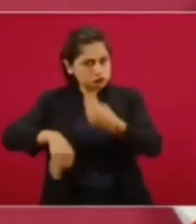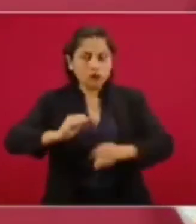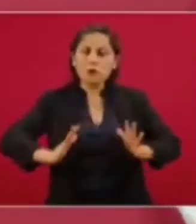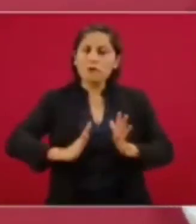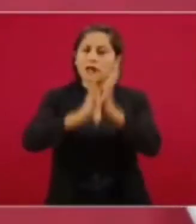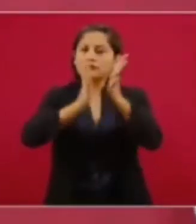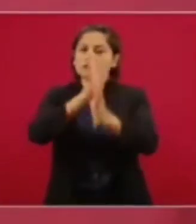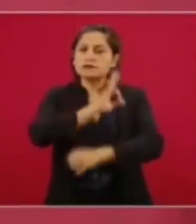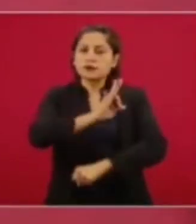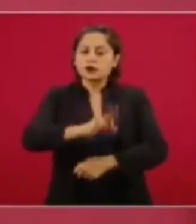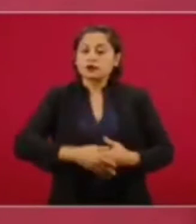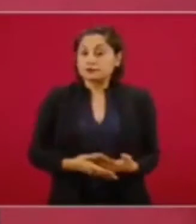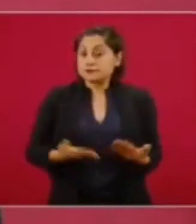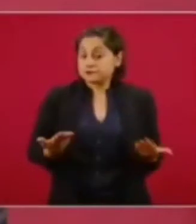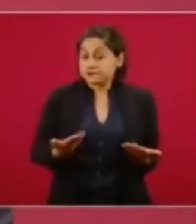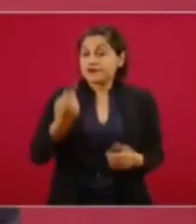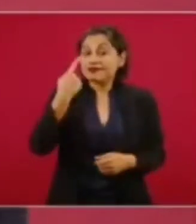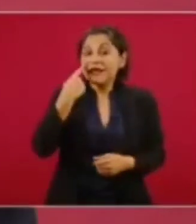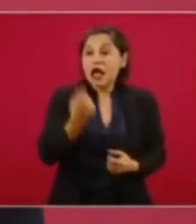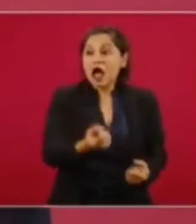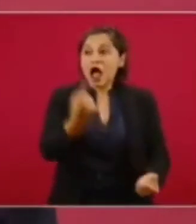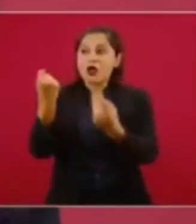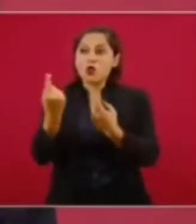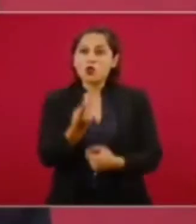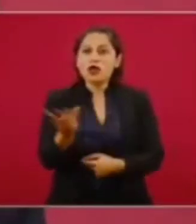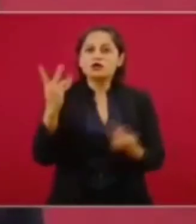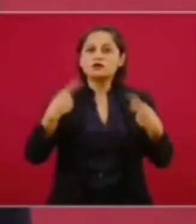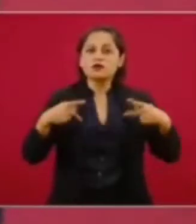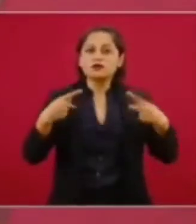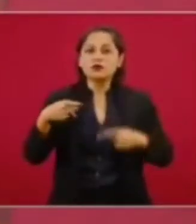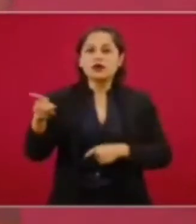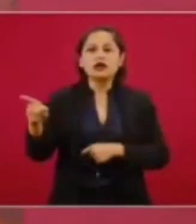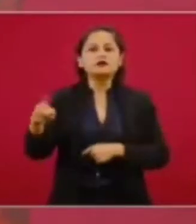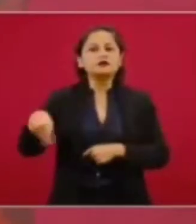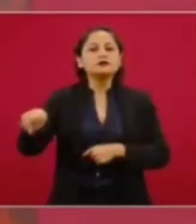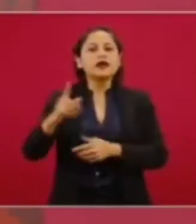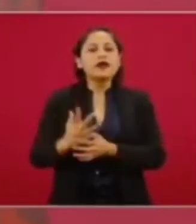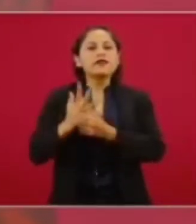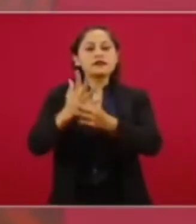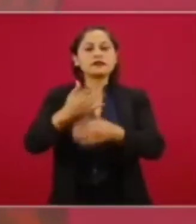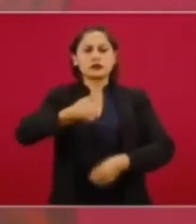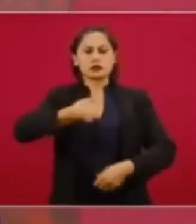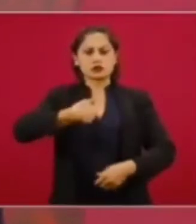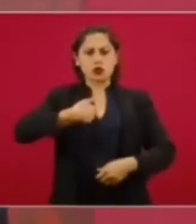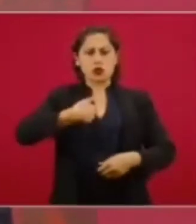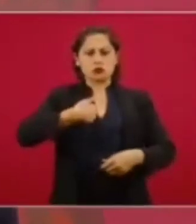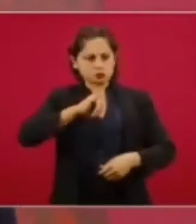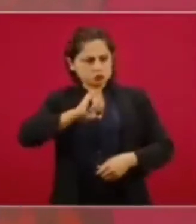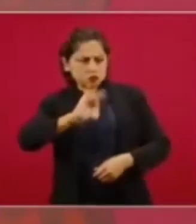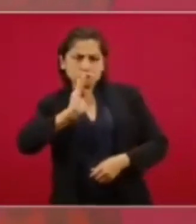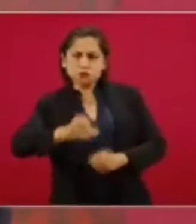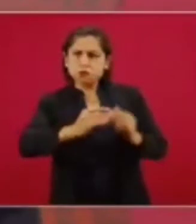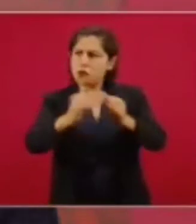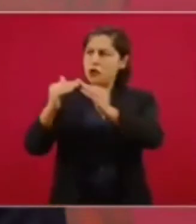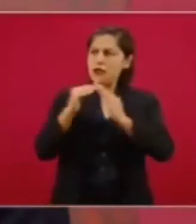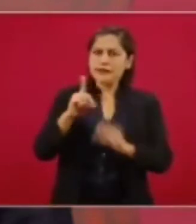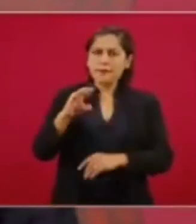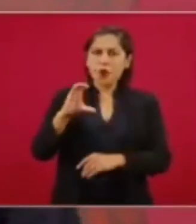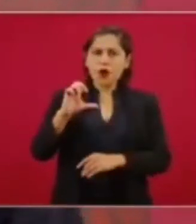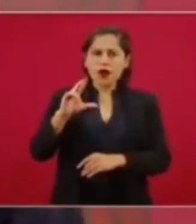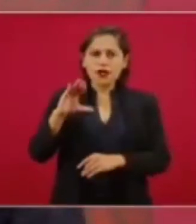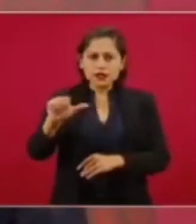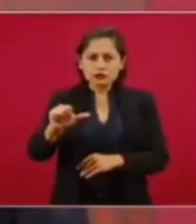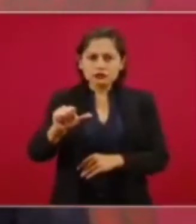autodefinen como demócratas, pero no les gusta que se le pregunte al pueblo.